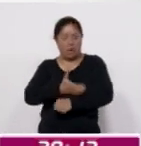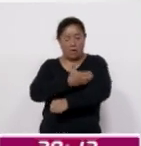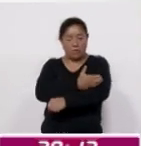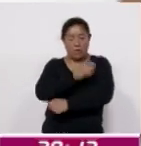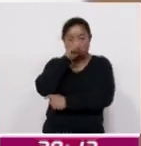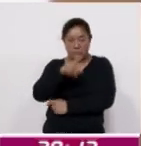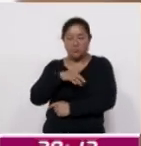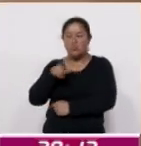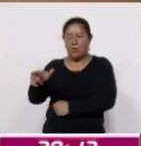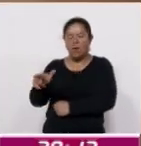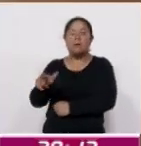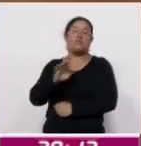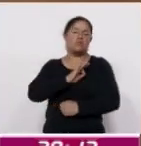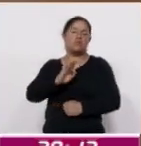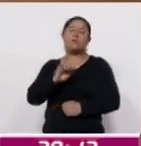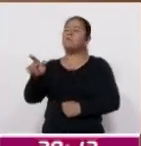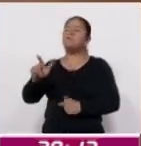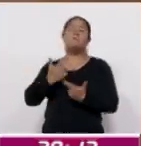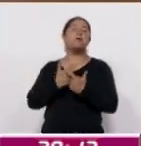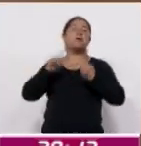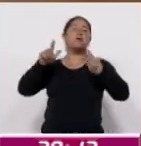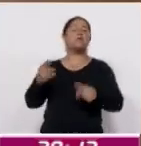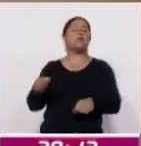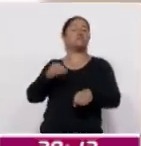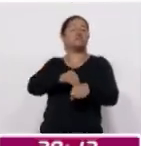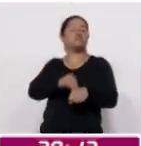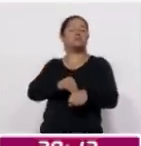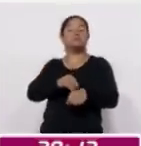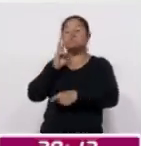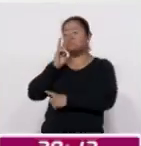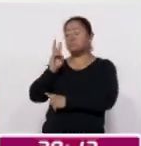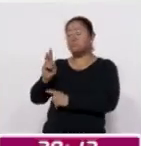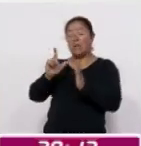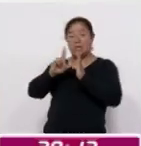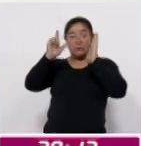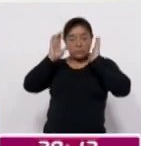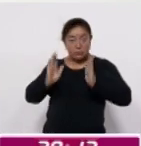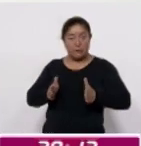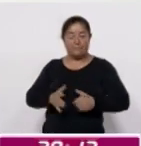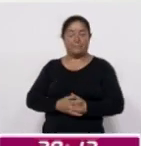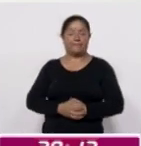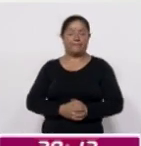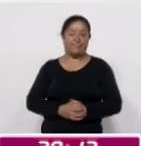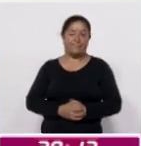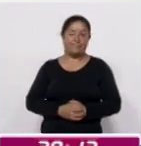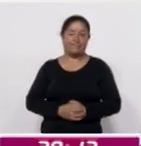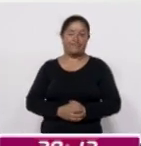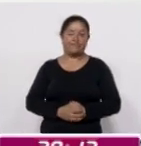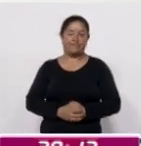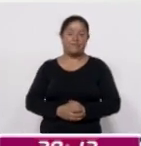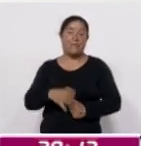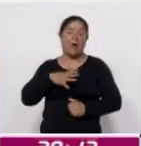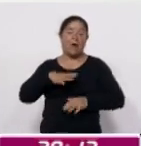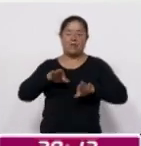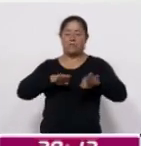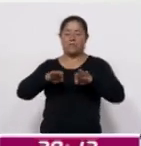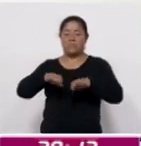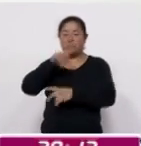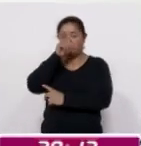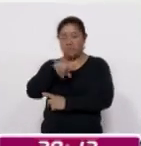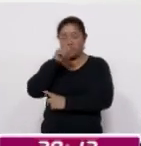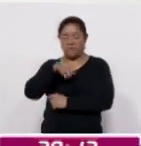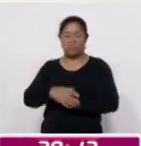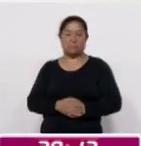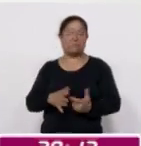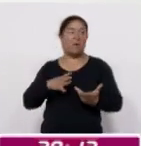también acomodarse donde guste, pero ya está, como ven, está todo listo. Ya están haciéndose los trabajos también, o